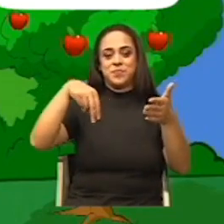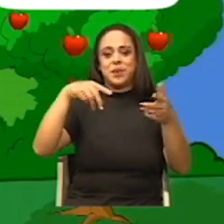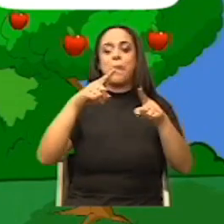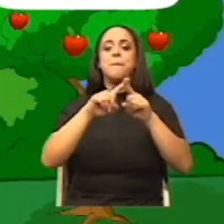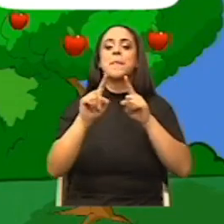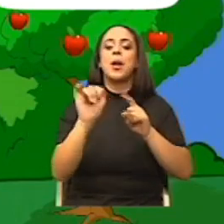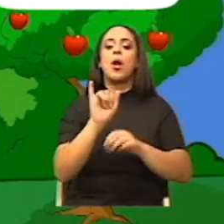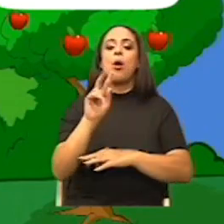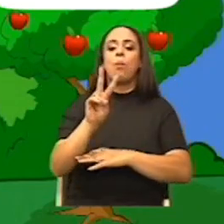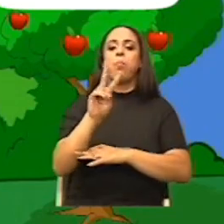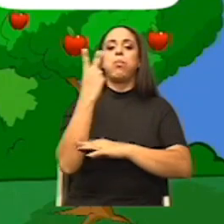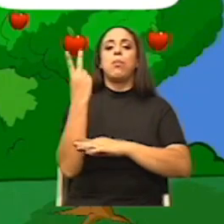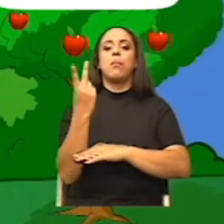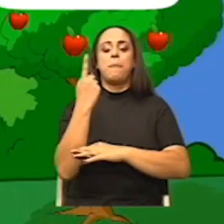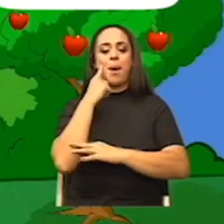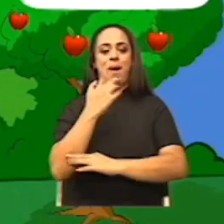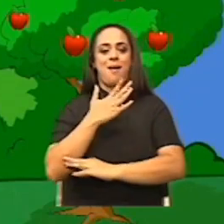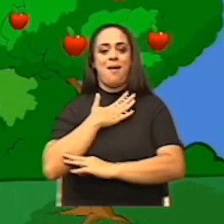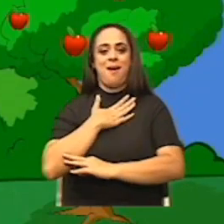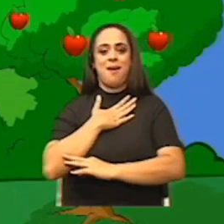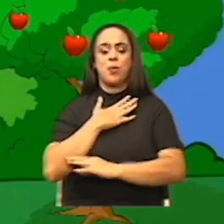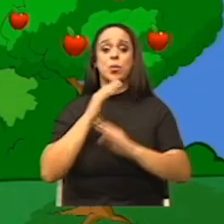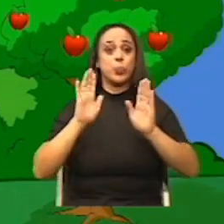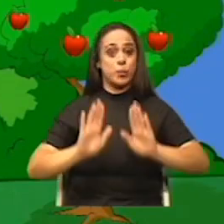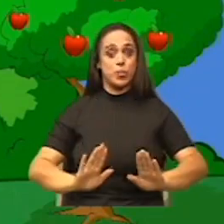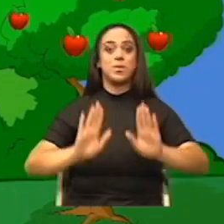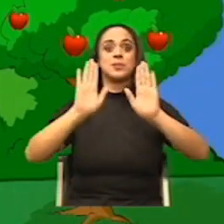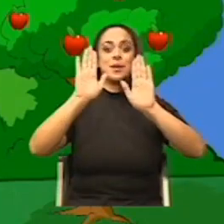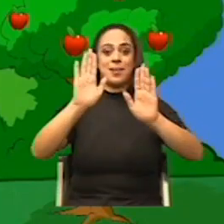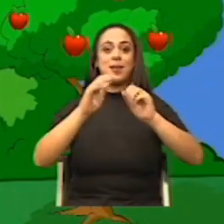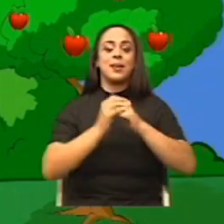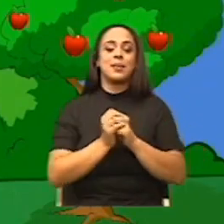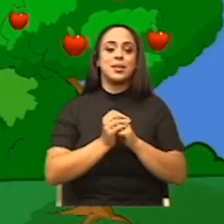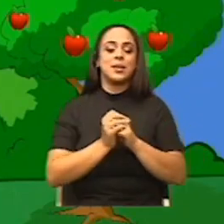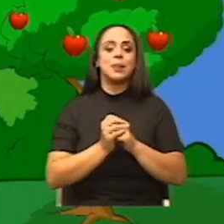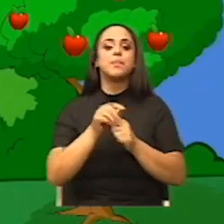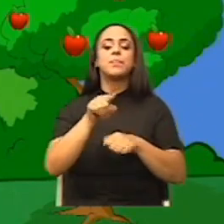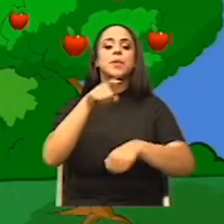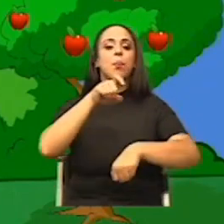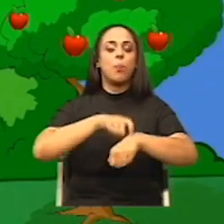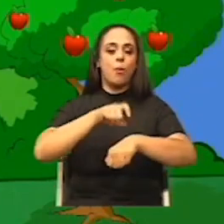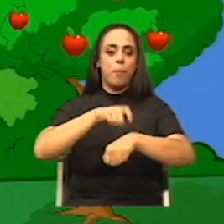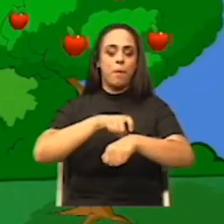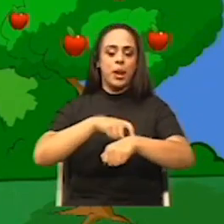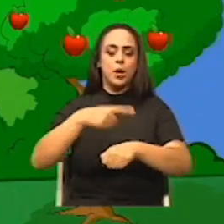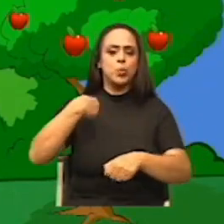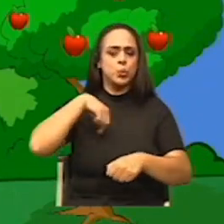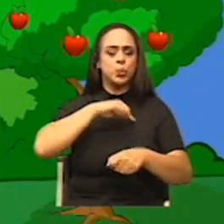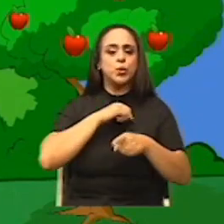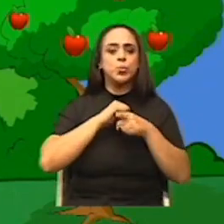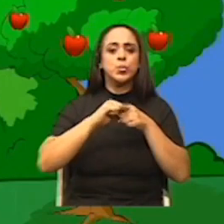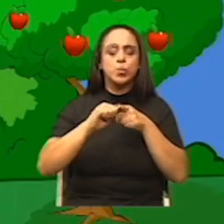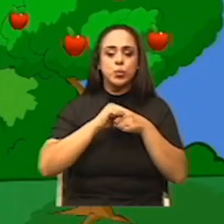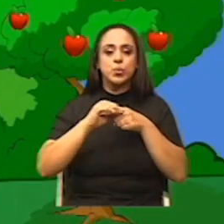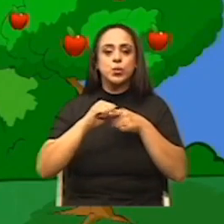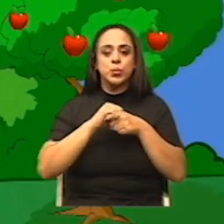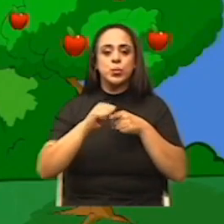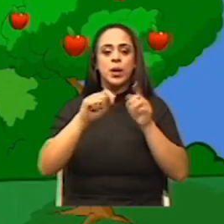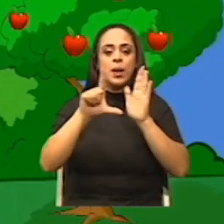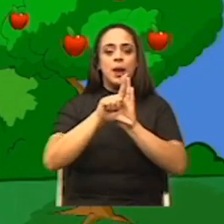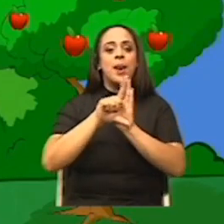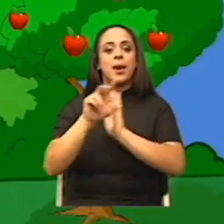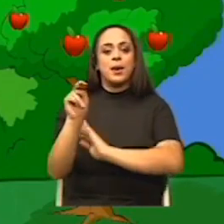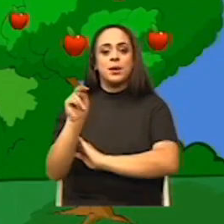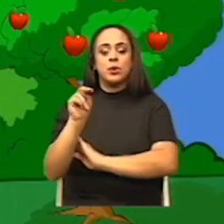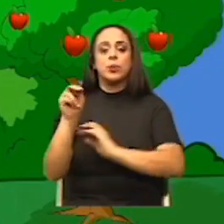en sentido opuesto. Excelente. Entonces, en este momento, hemos hecho un repaso por la ley de Newton. Pero